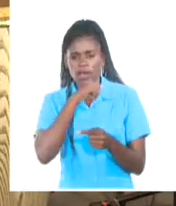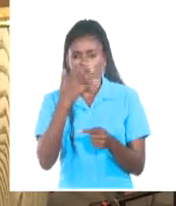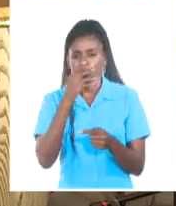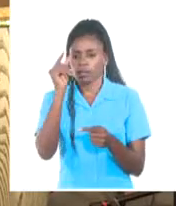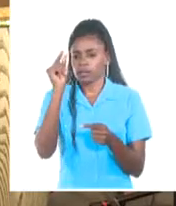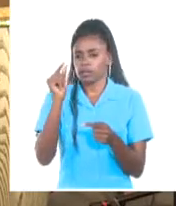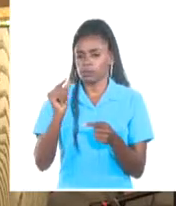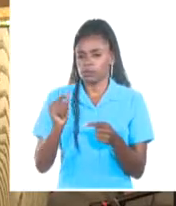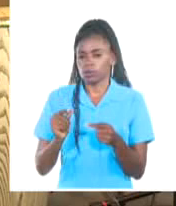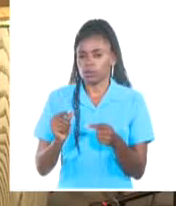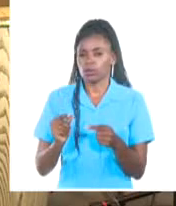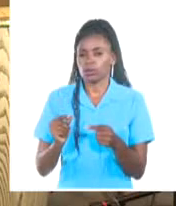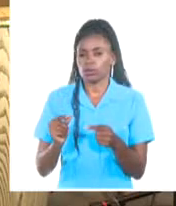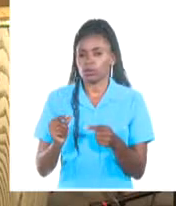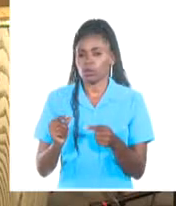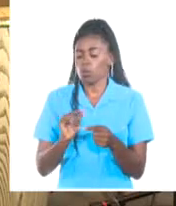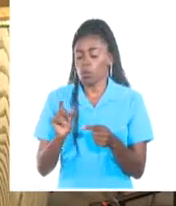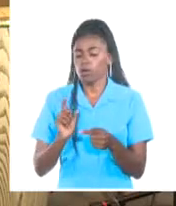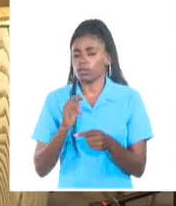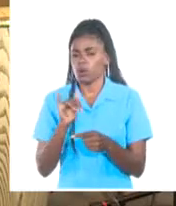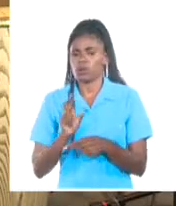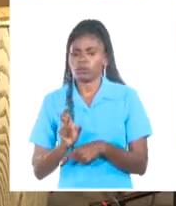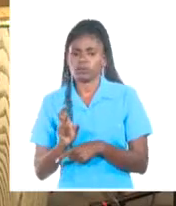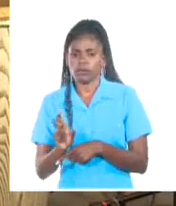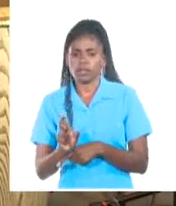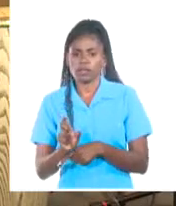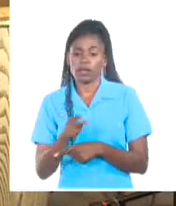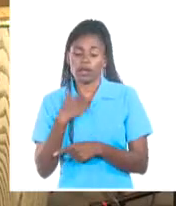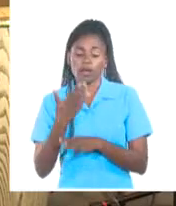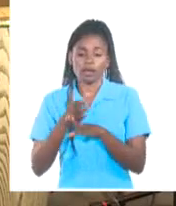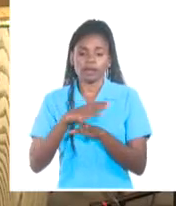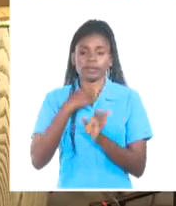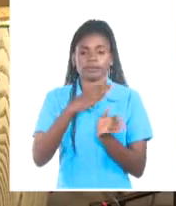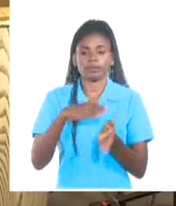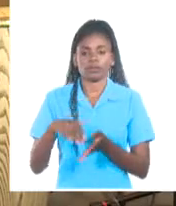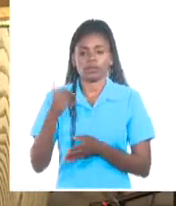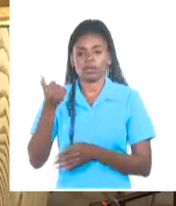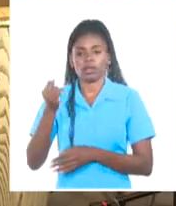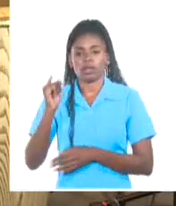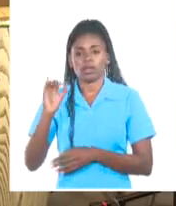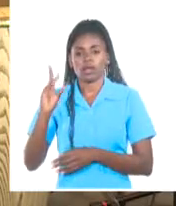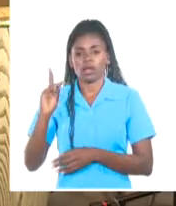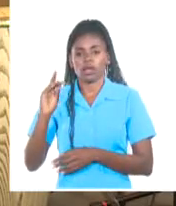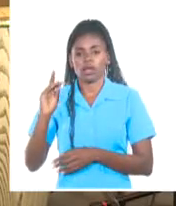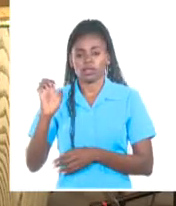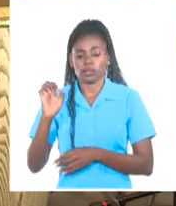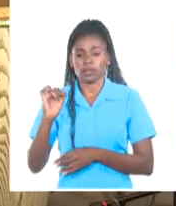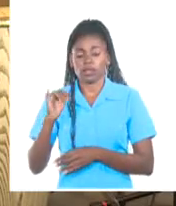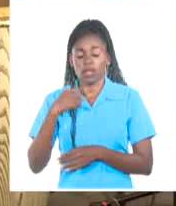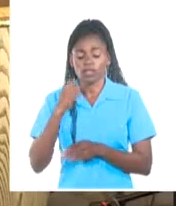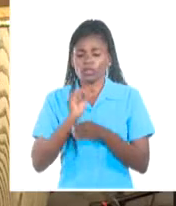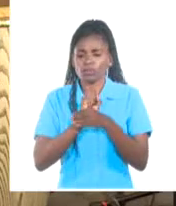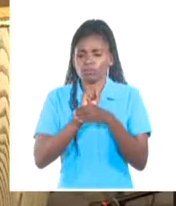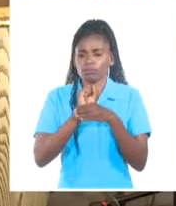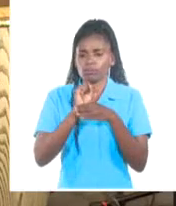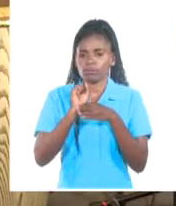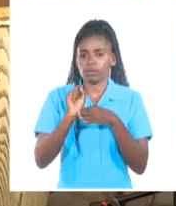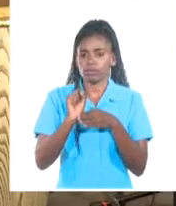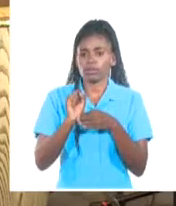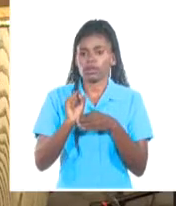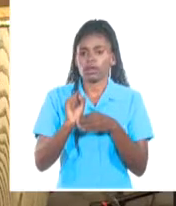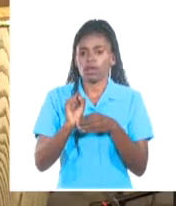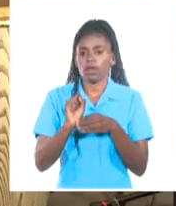y sobre todo al final de Aide. Y por lo tanto es una obra que tiene